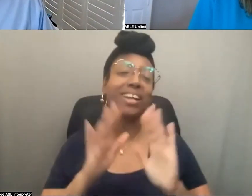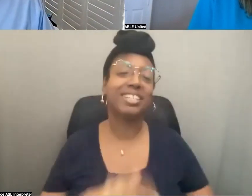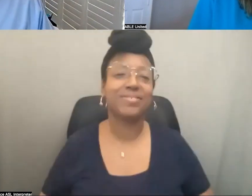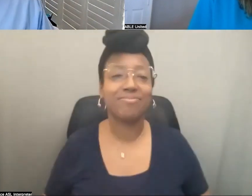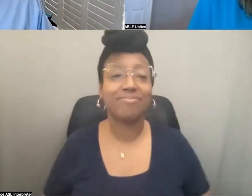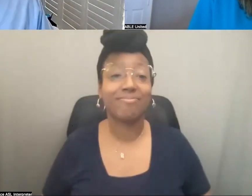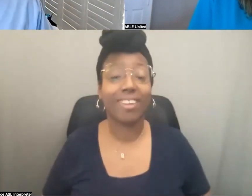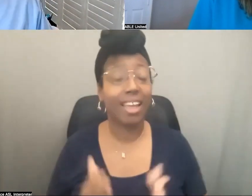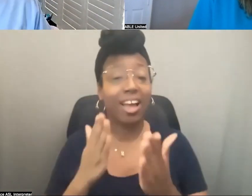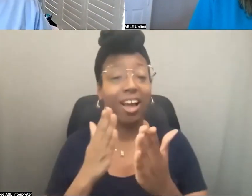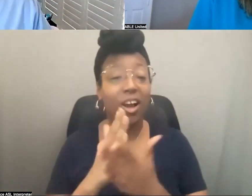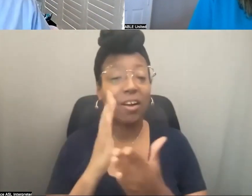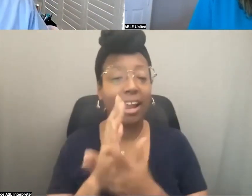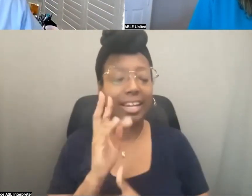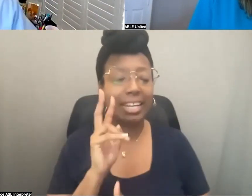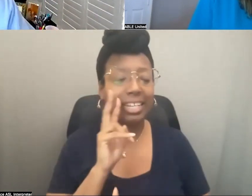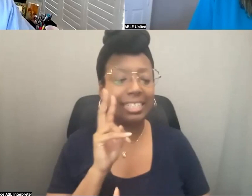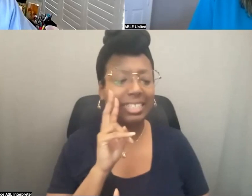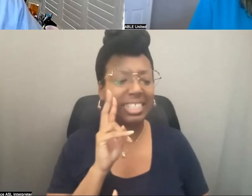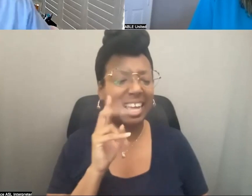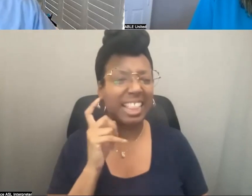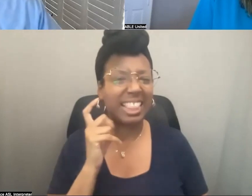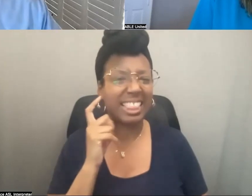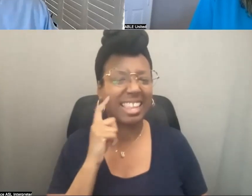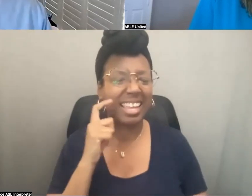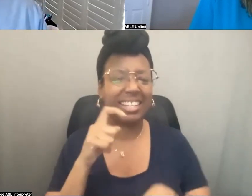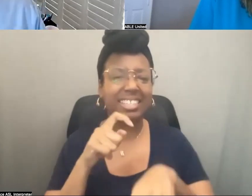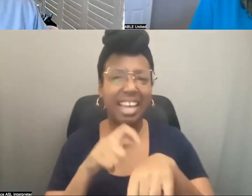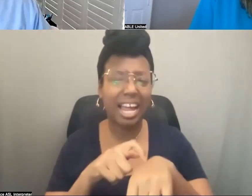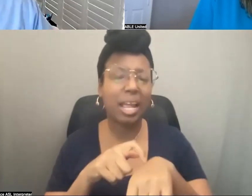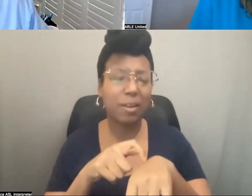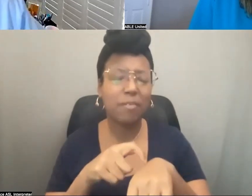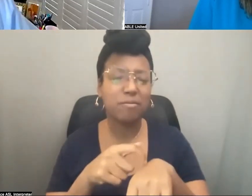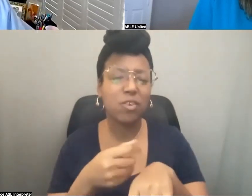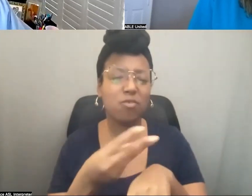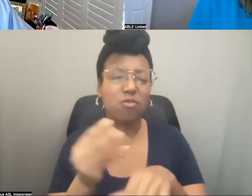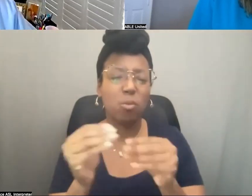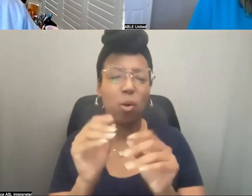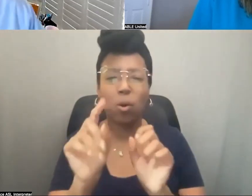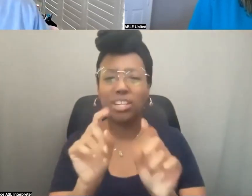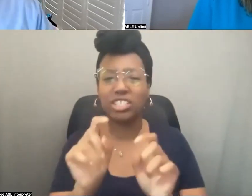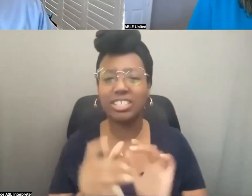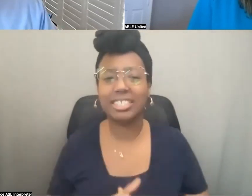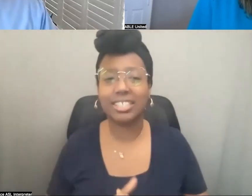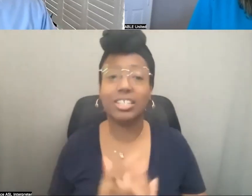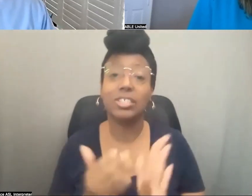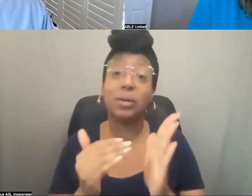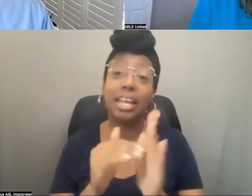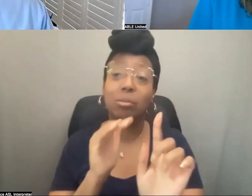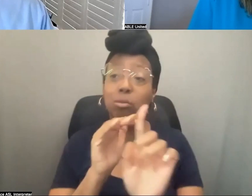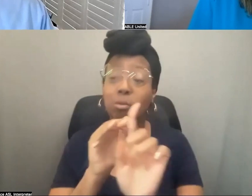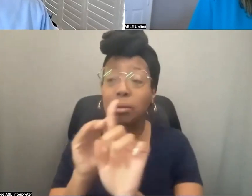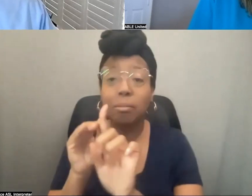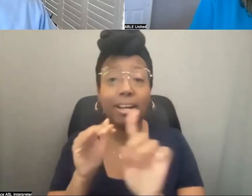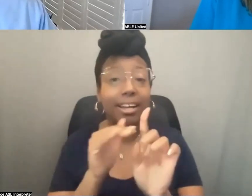Excelente. Bueno, vamos a ver. Tenemos tiempo para un par de preguntas más. Y nuevamente queremos